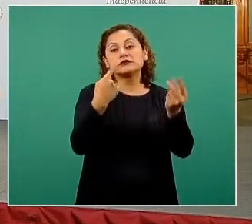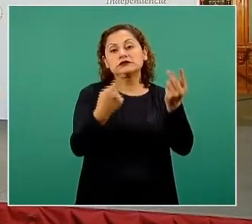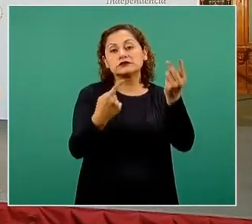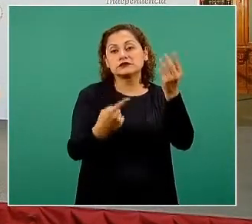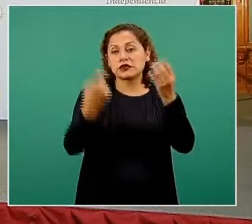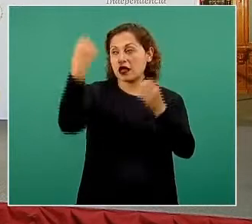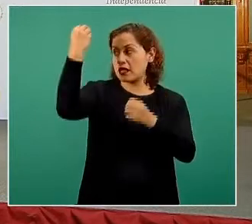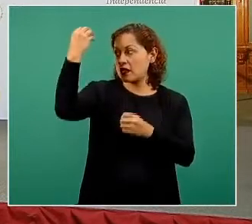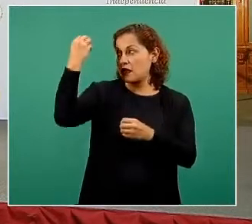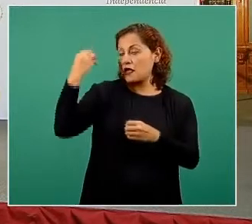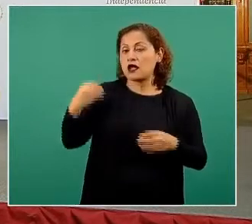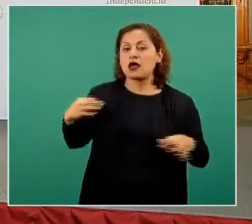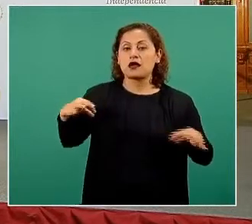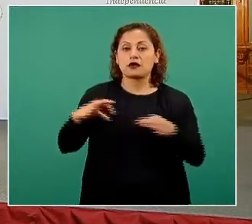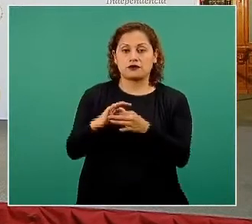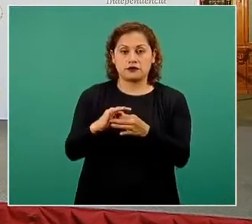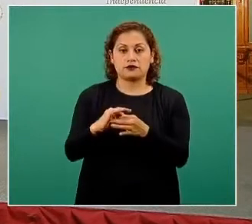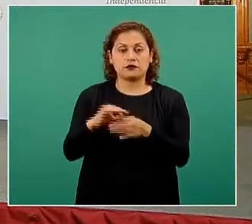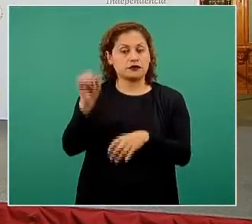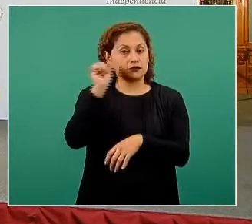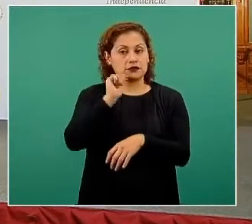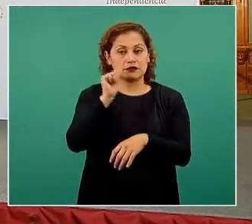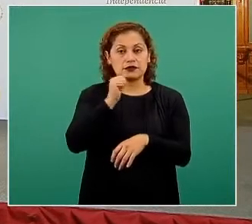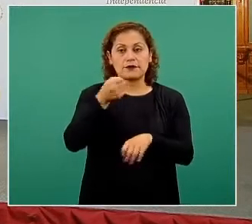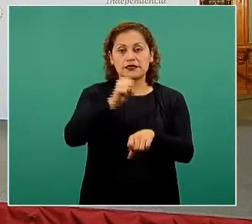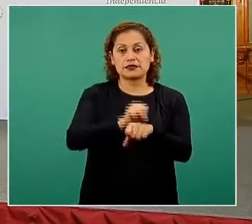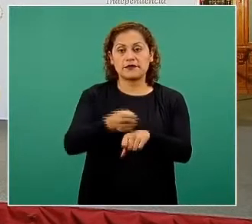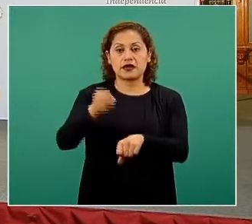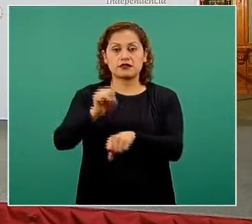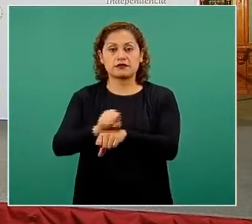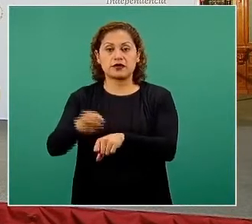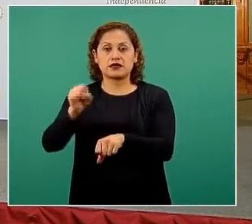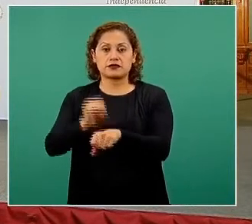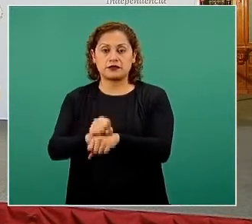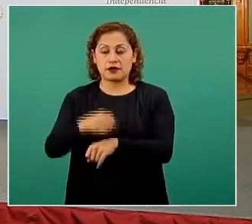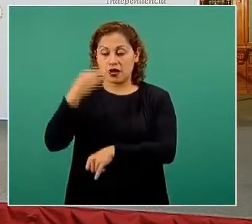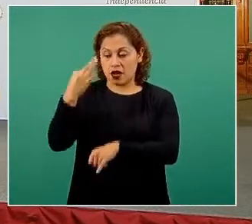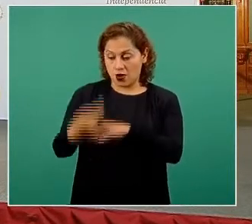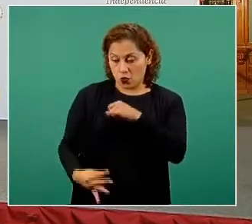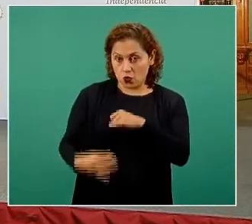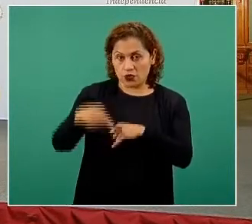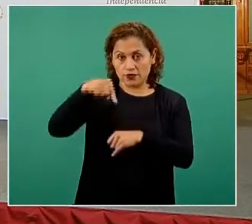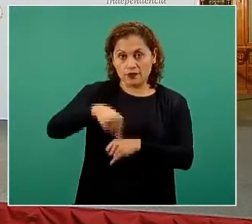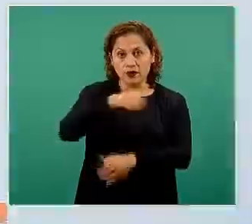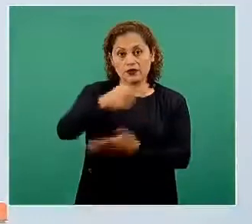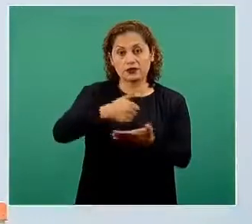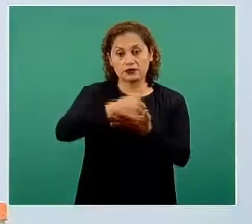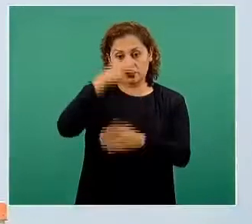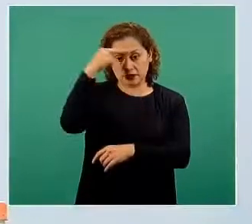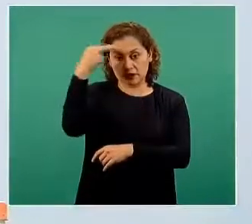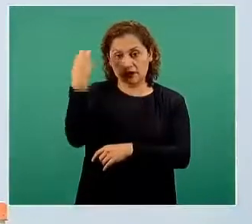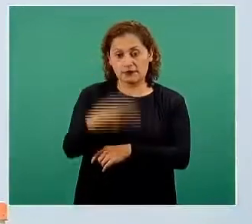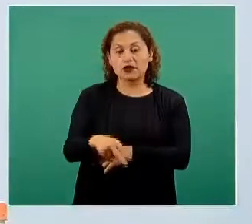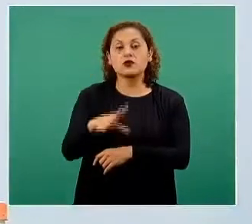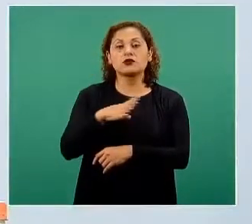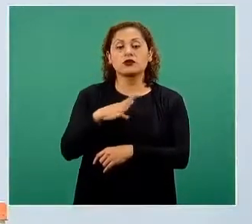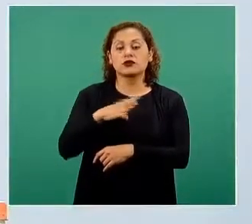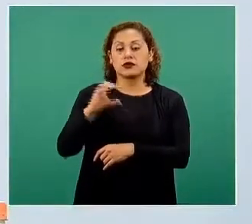riesgo epidemiológico y se mide con cortes de manera semanal. El último corte en este caso para la Ciudad de México es de 0